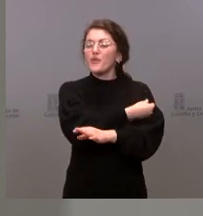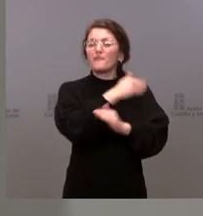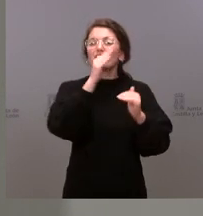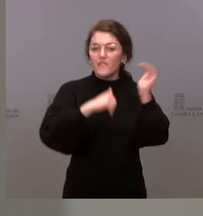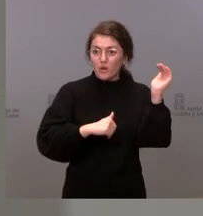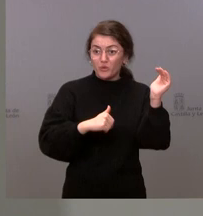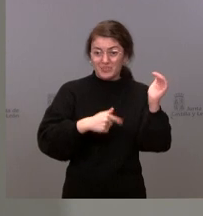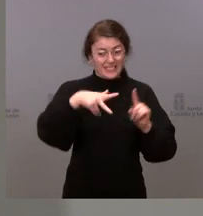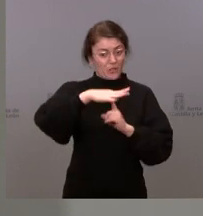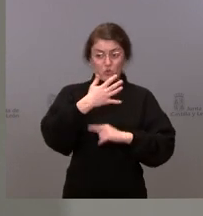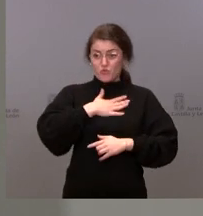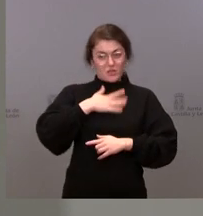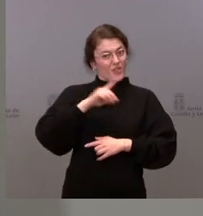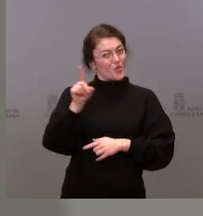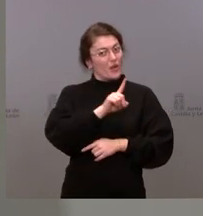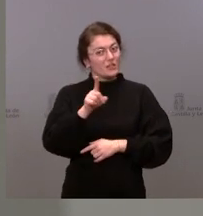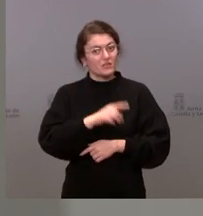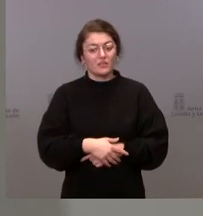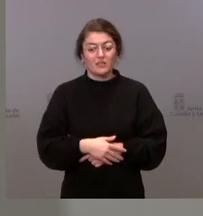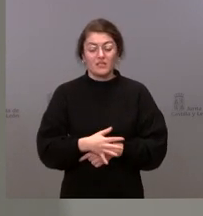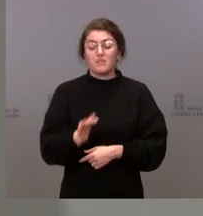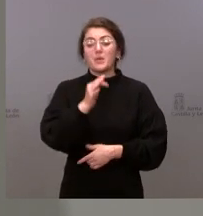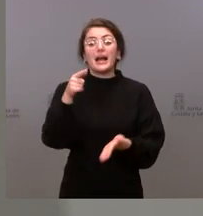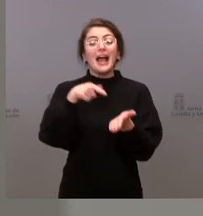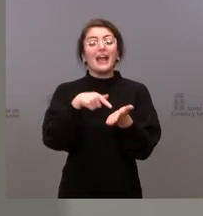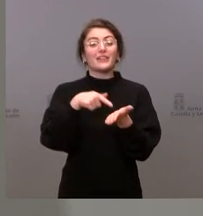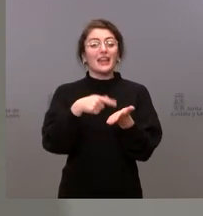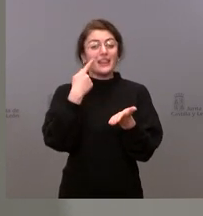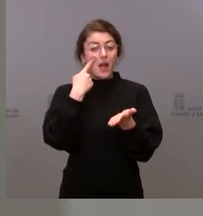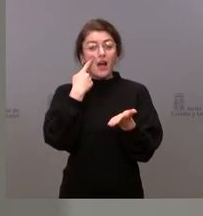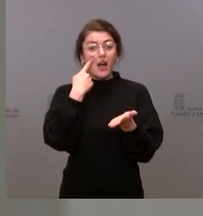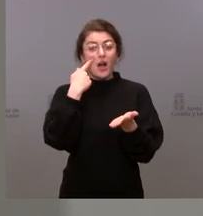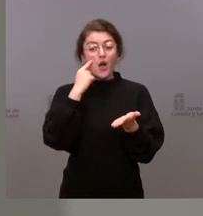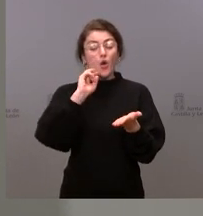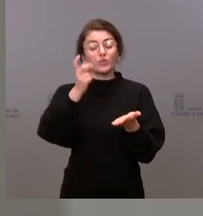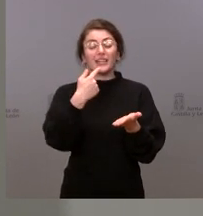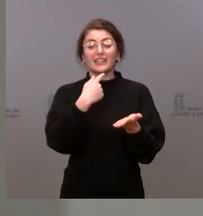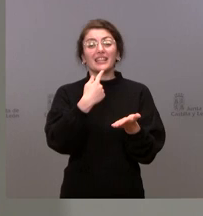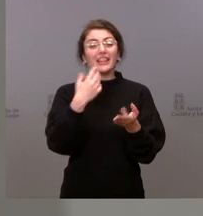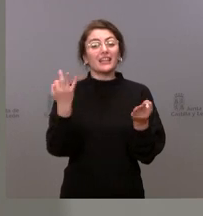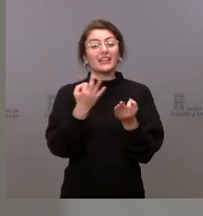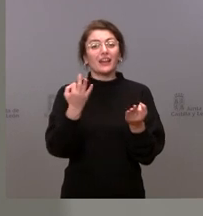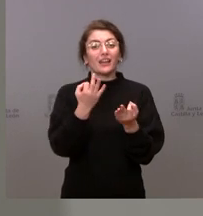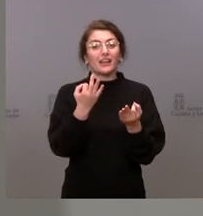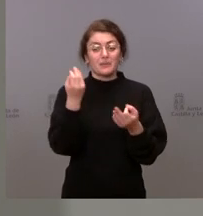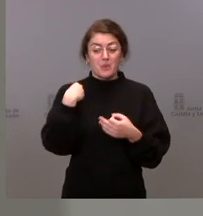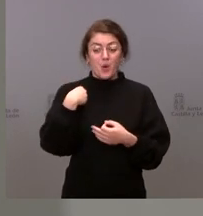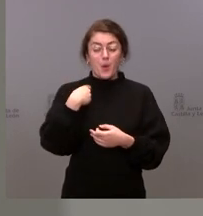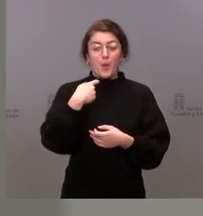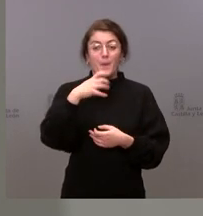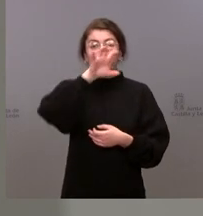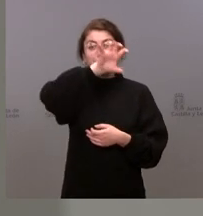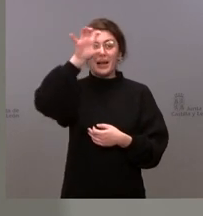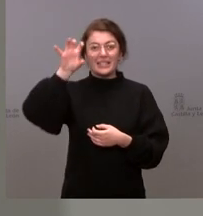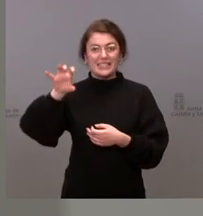dicen otras evidencias y sobre todo las evidencias de las políticas públicas es que en países donde se ha